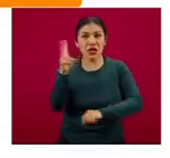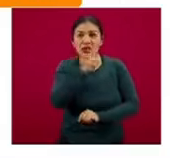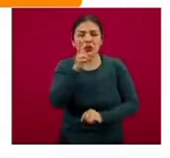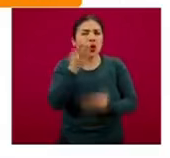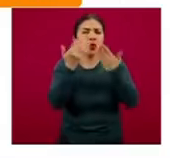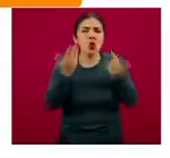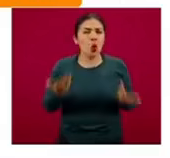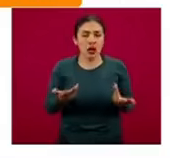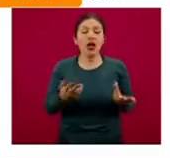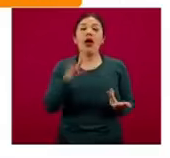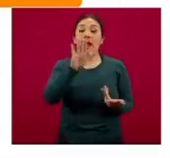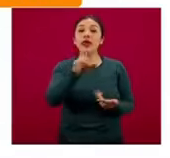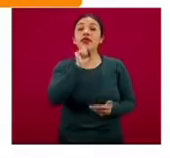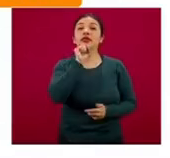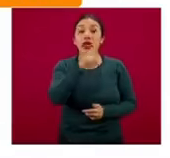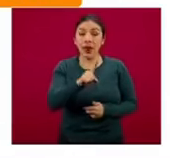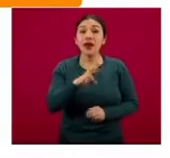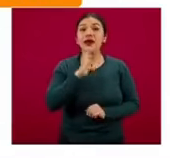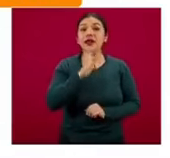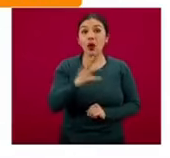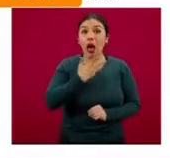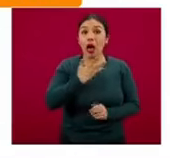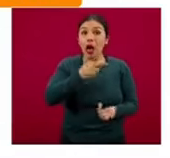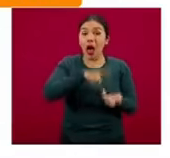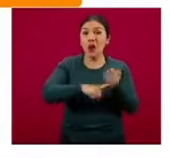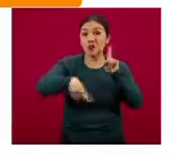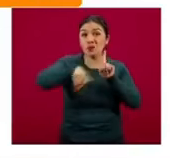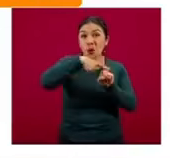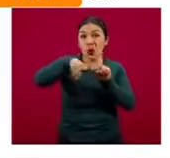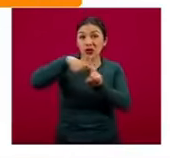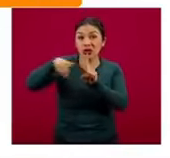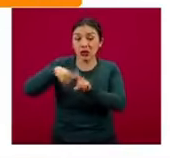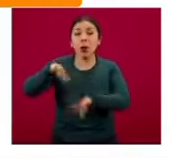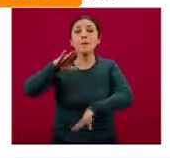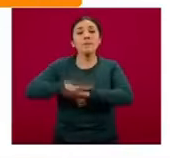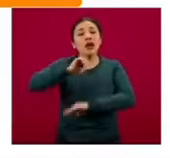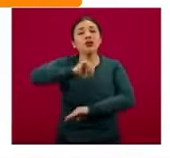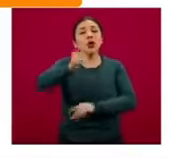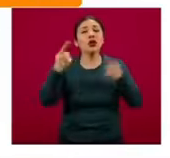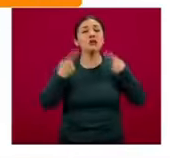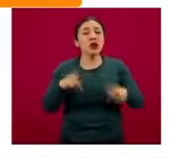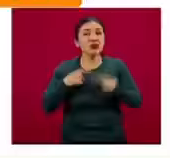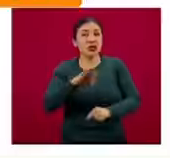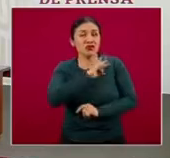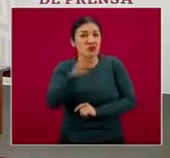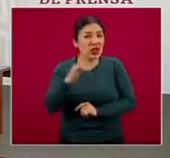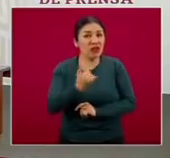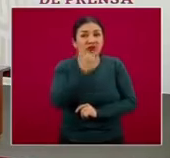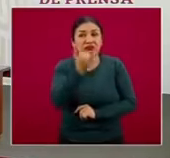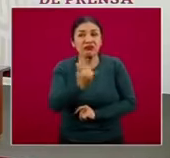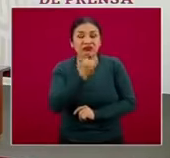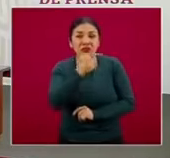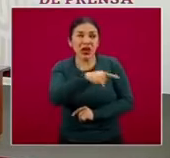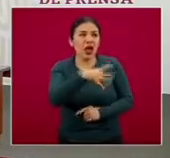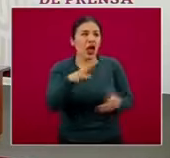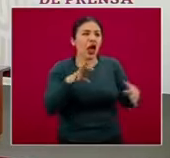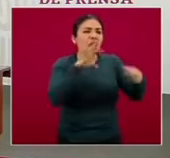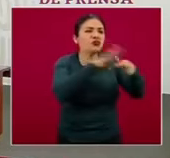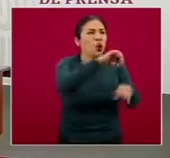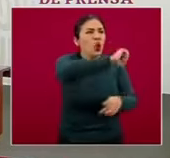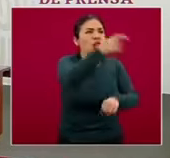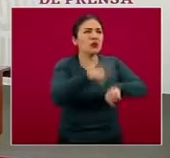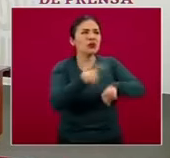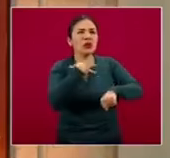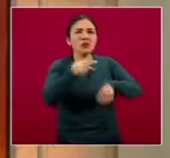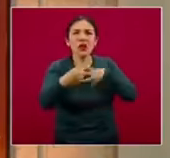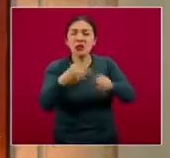pero así también los resultados que salieron positivos, malas personas que fueron clasificadas por asociación epidemiológica o